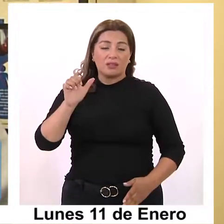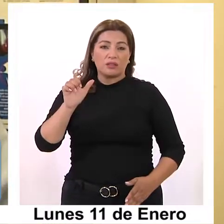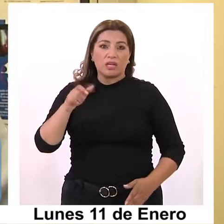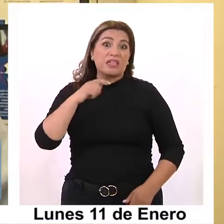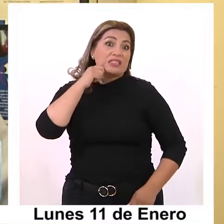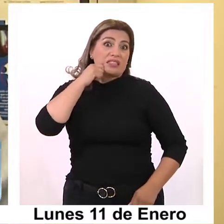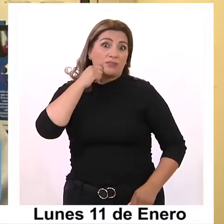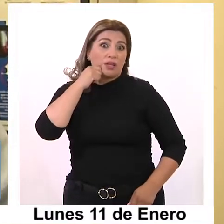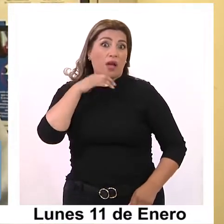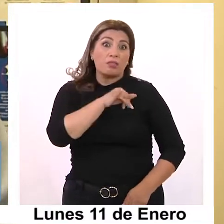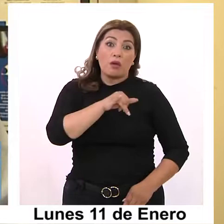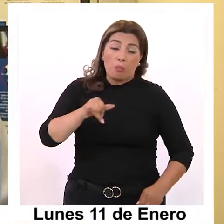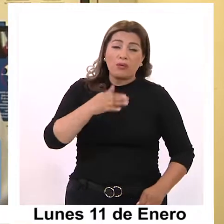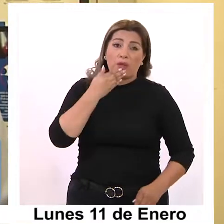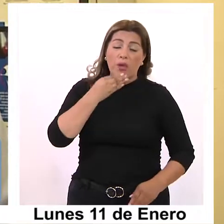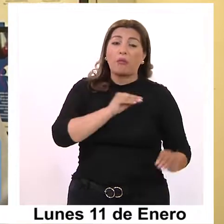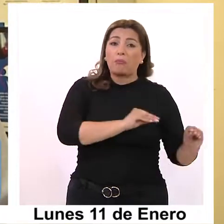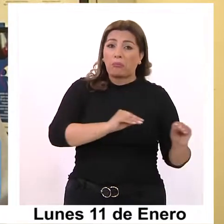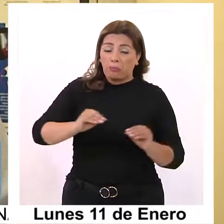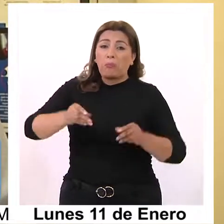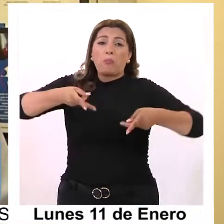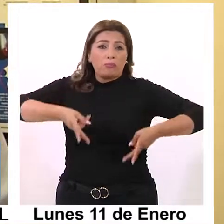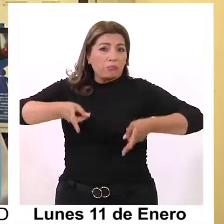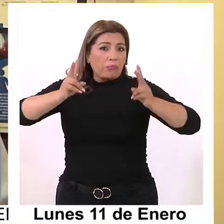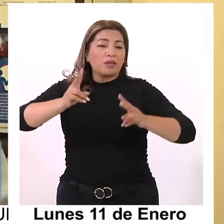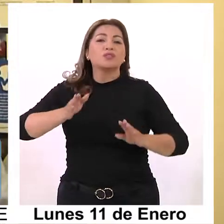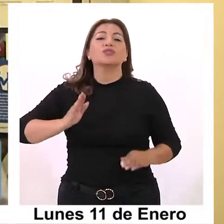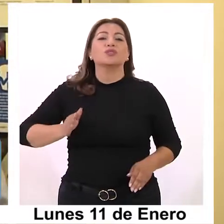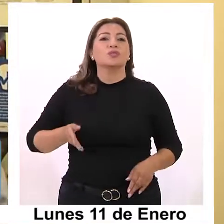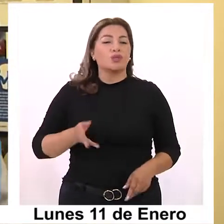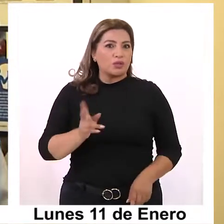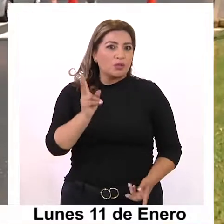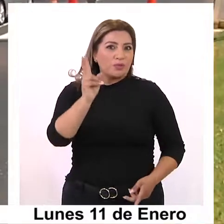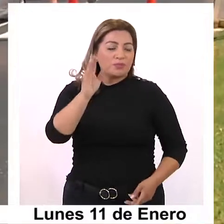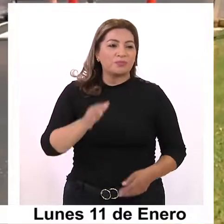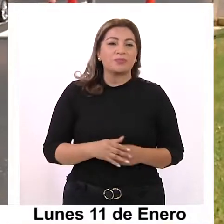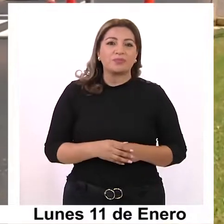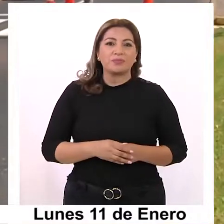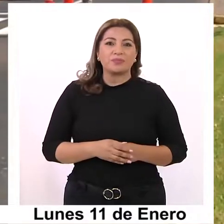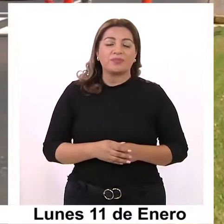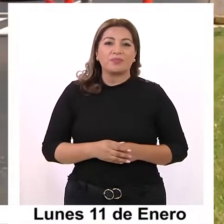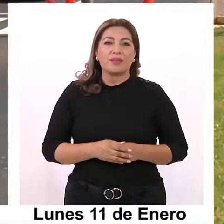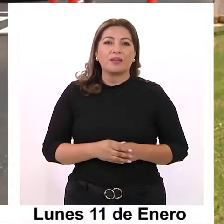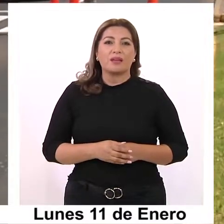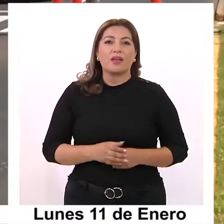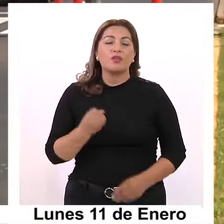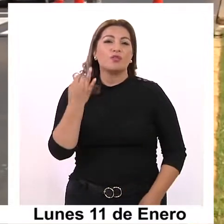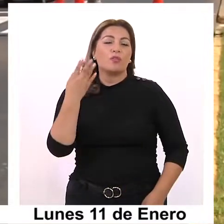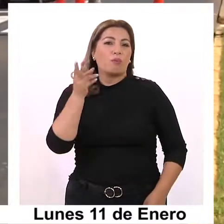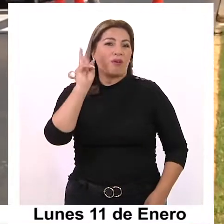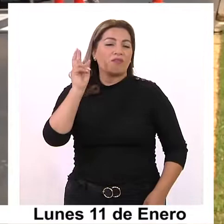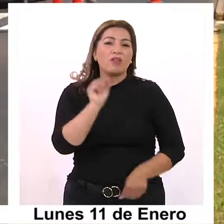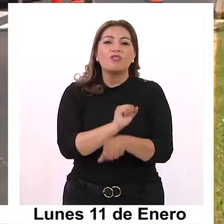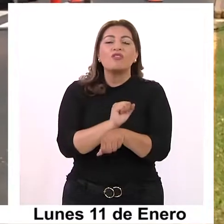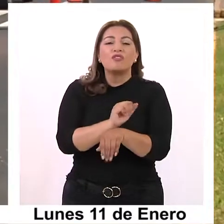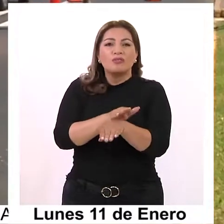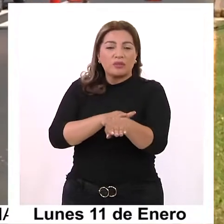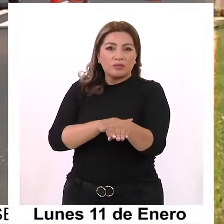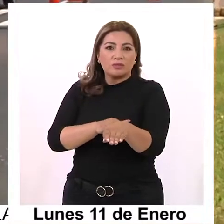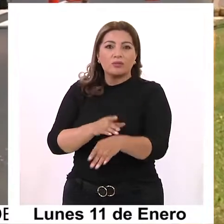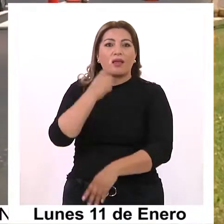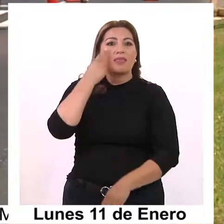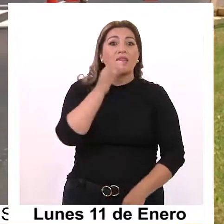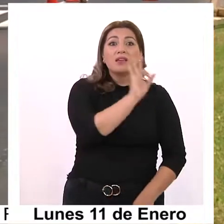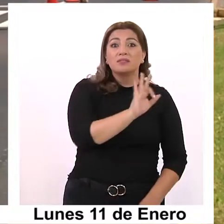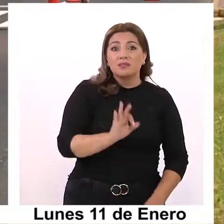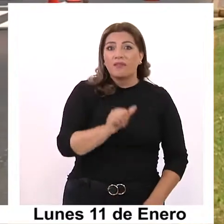quiere decir que de ahí no se pueda prorrogar, sino que es la primera instancia en relación a lo que es la cuarentena. La restricción vehicular los días